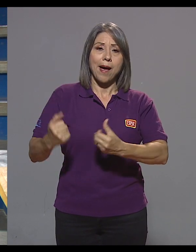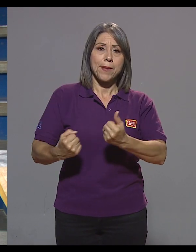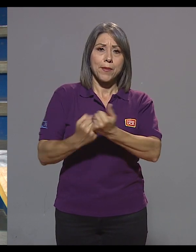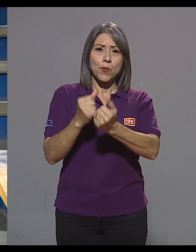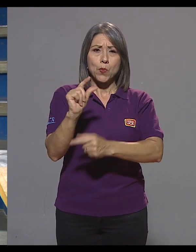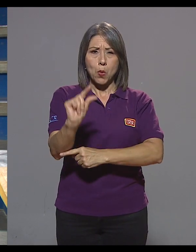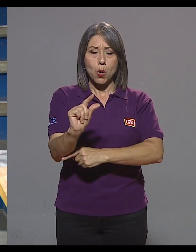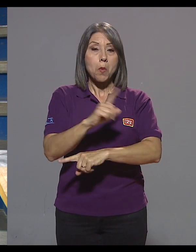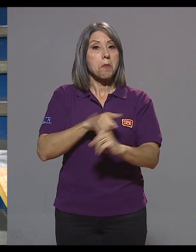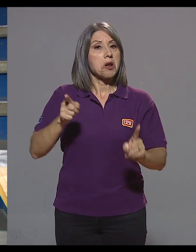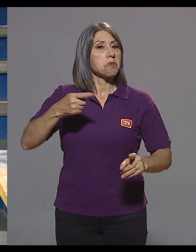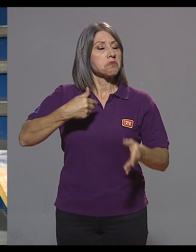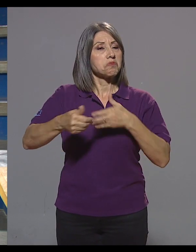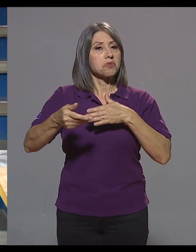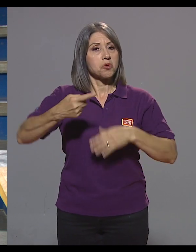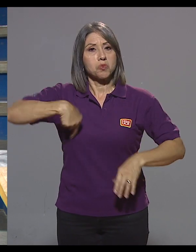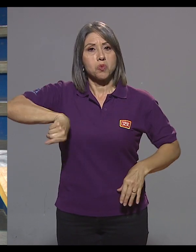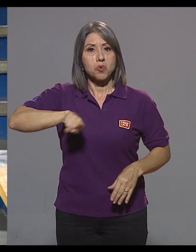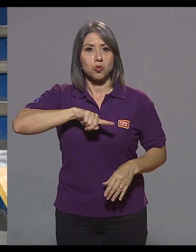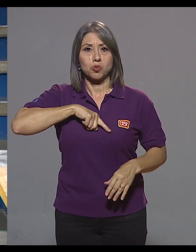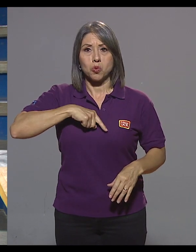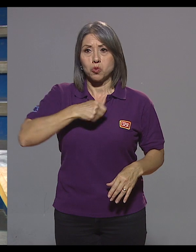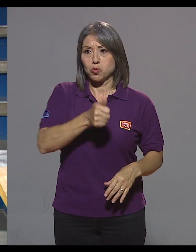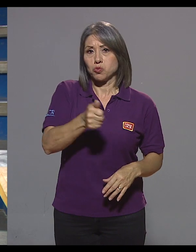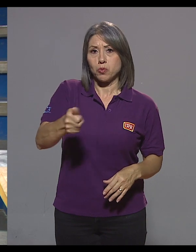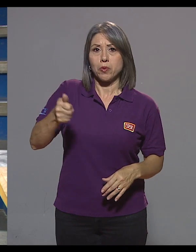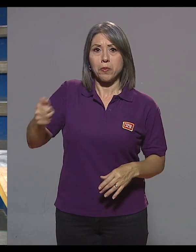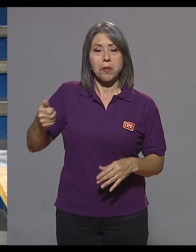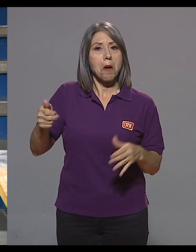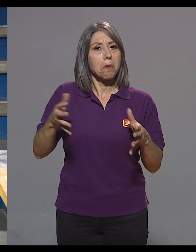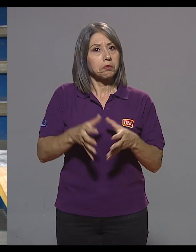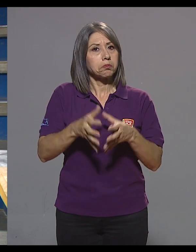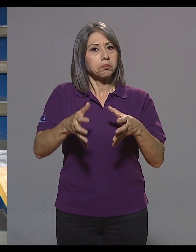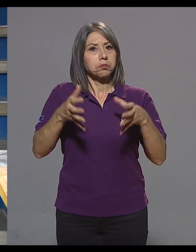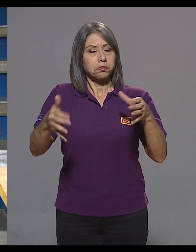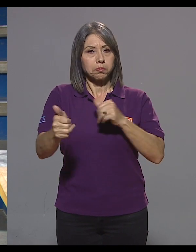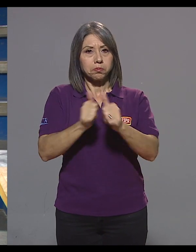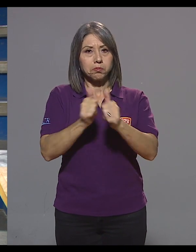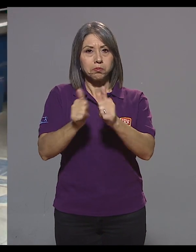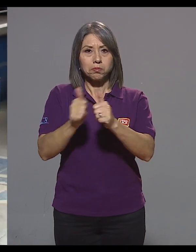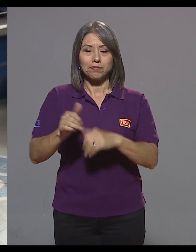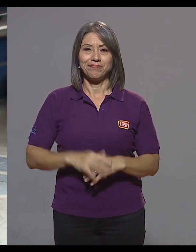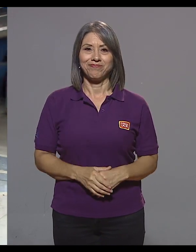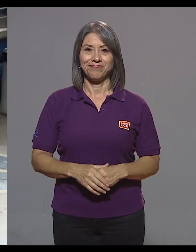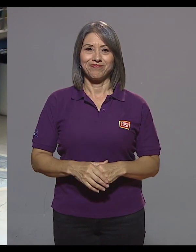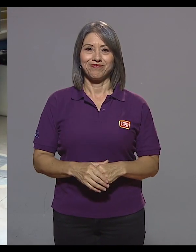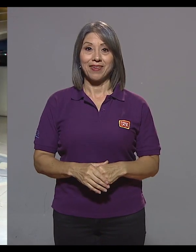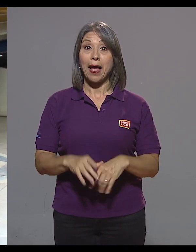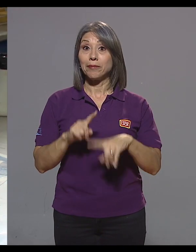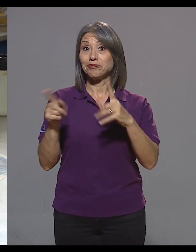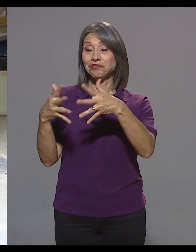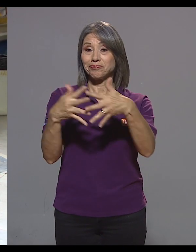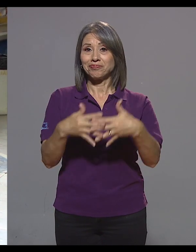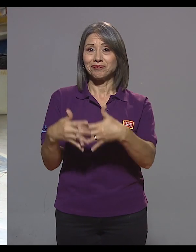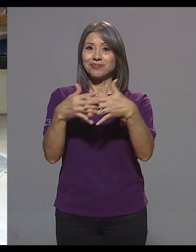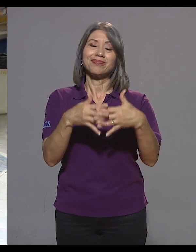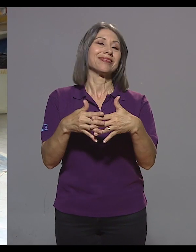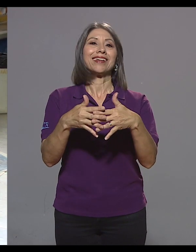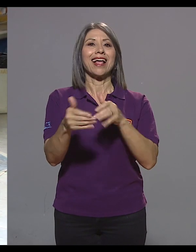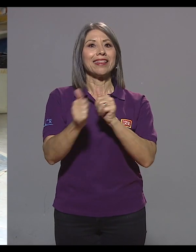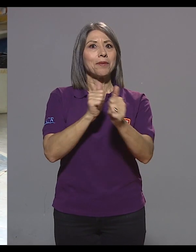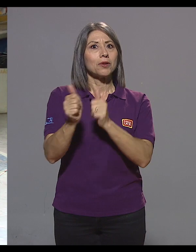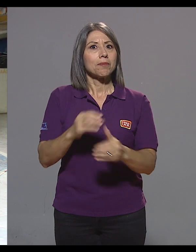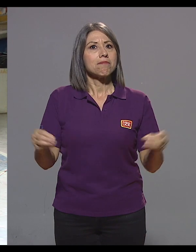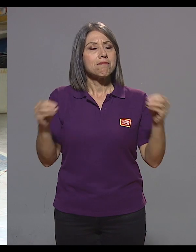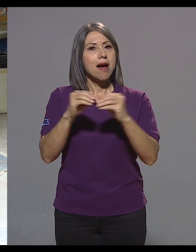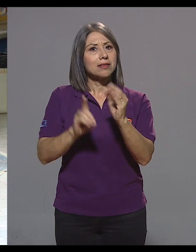entre nosotros mismos hemos ido haciendo crecer el deporte. En cambio, en Estados Unidos,